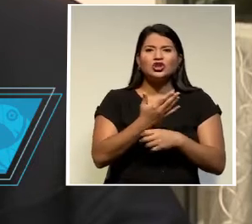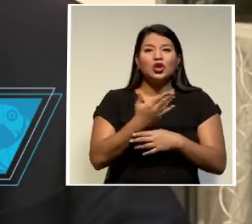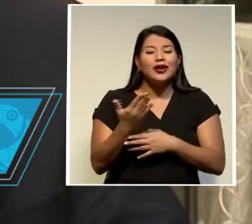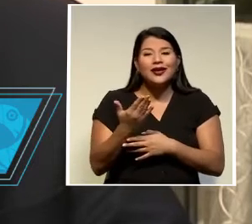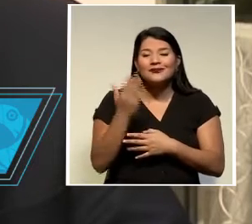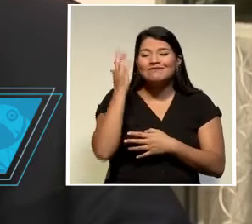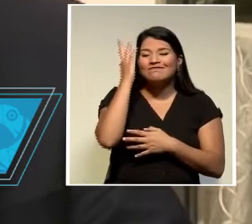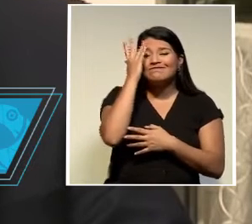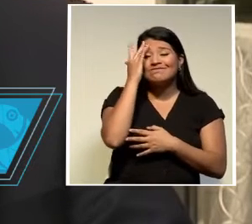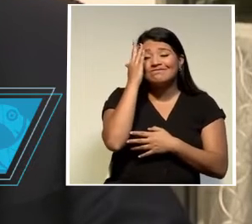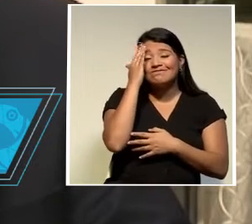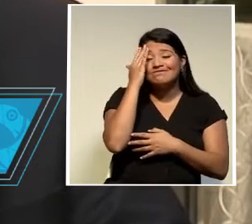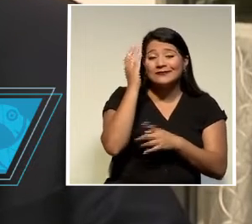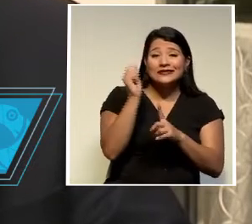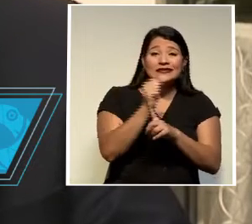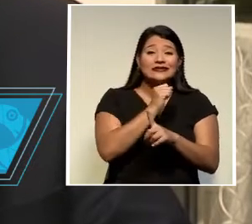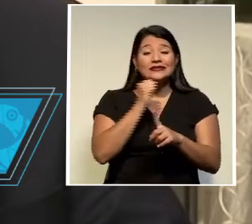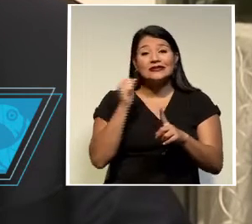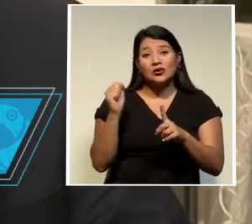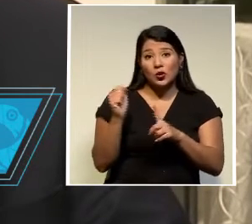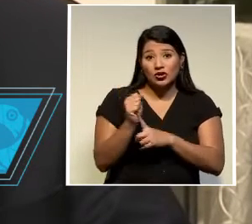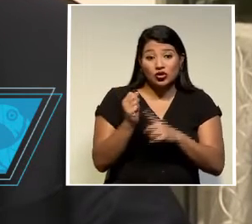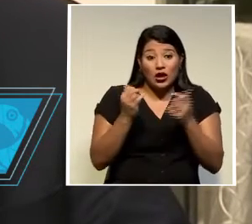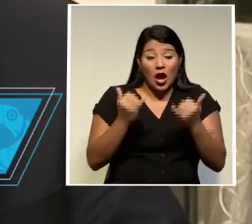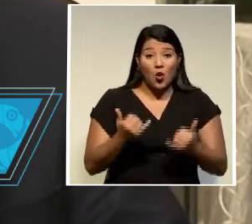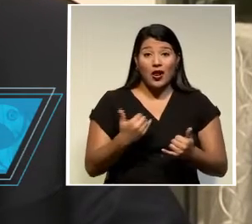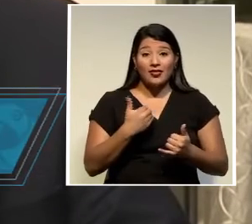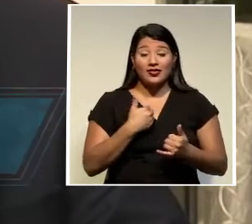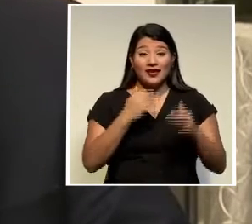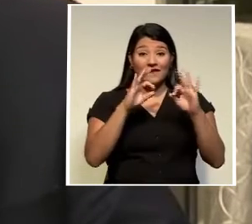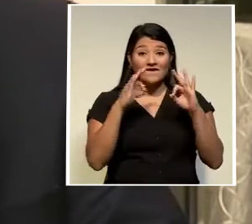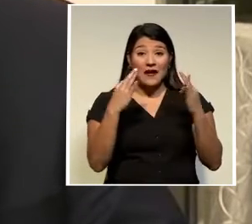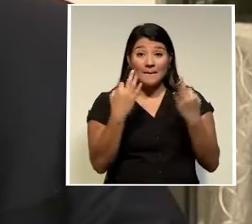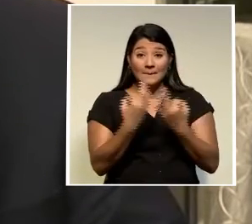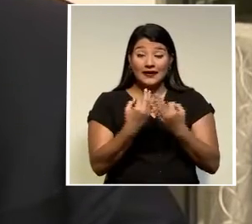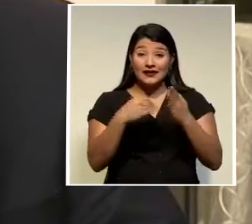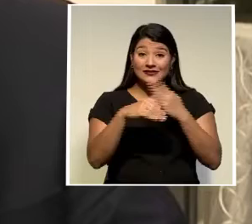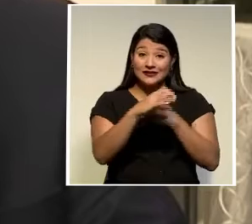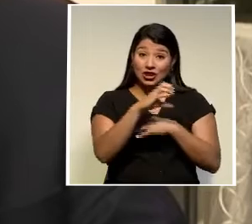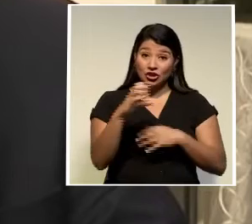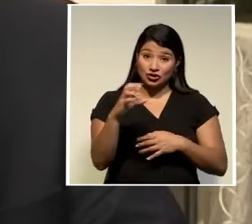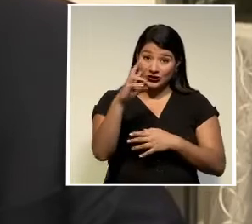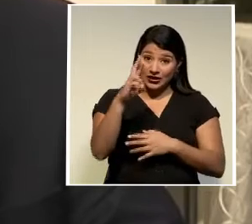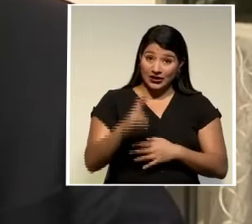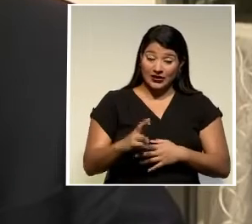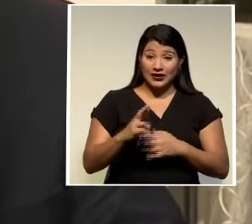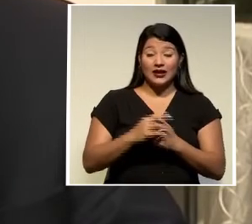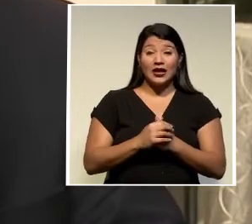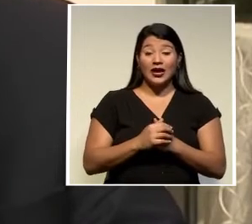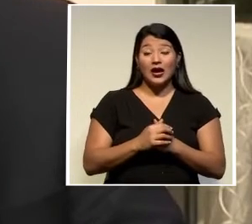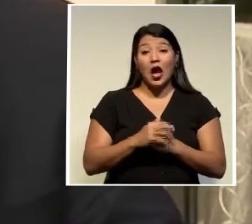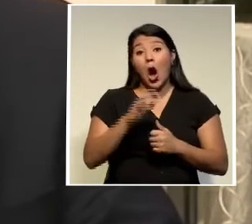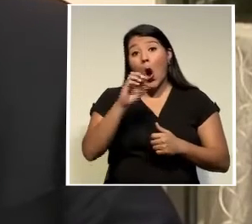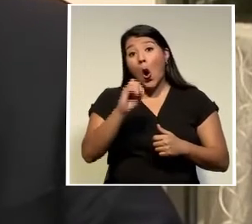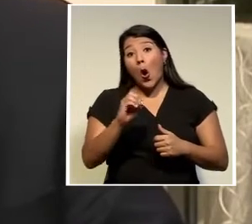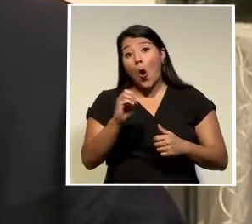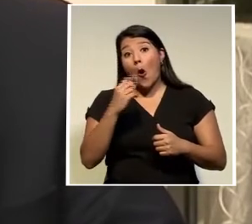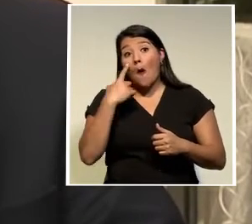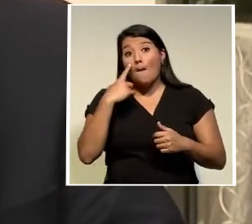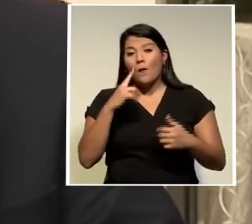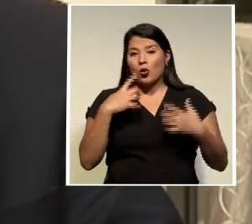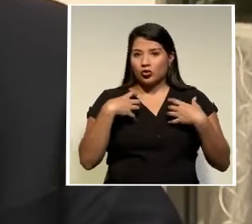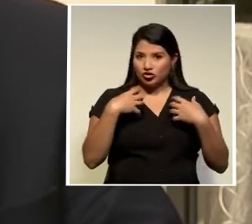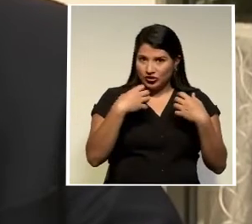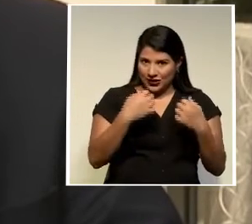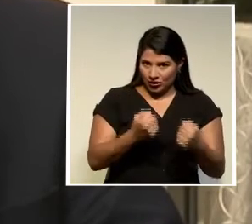angustiosa situación que viven las familias costarricenses o por motivos de salud